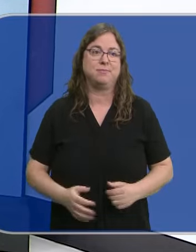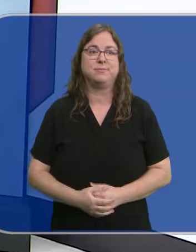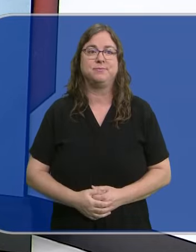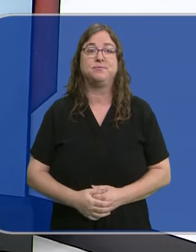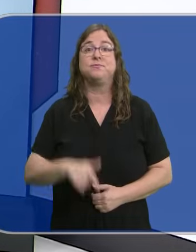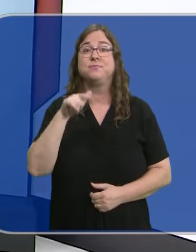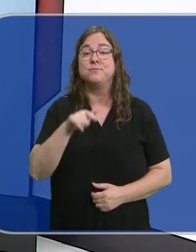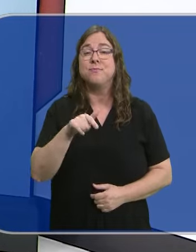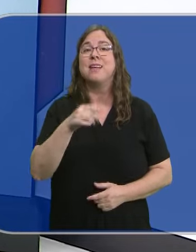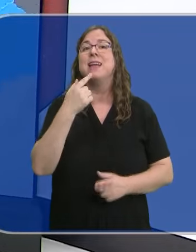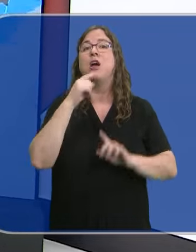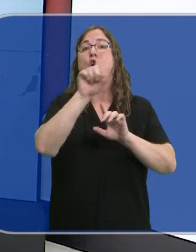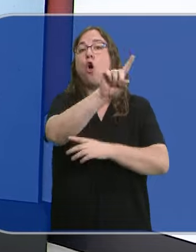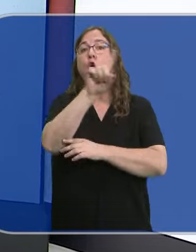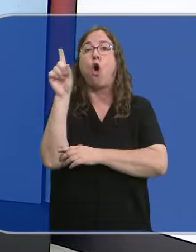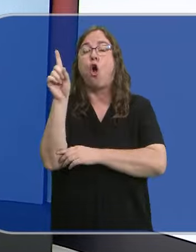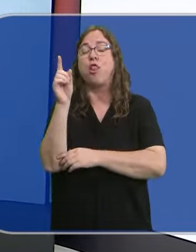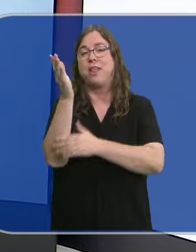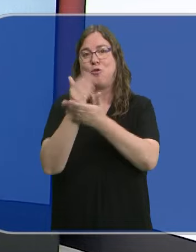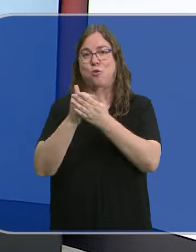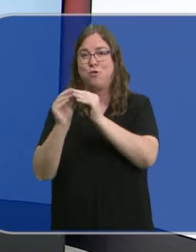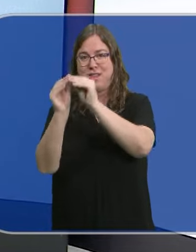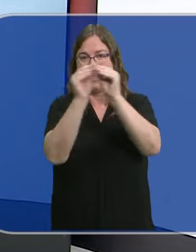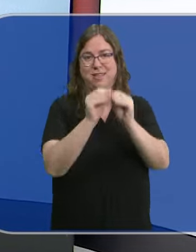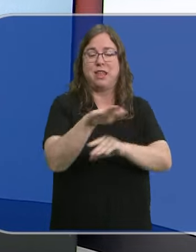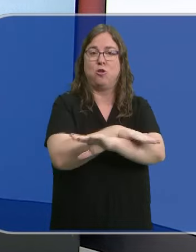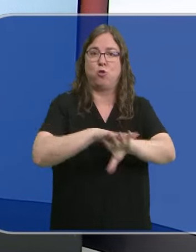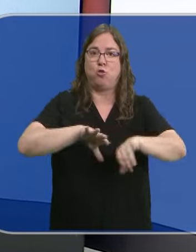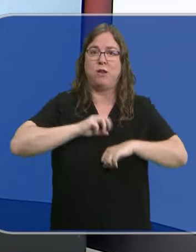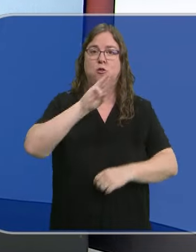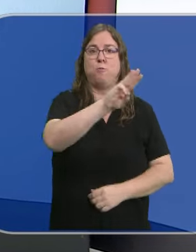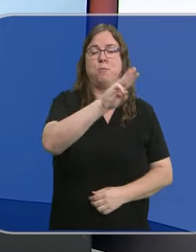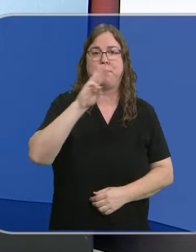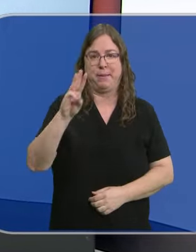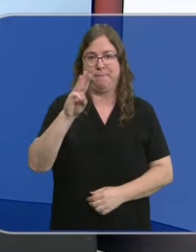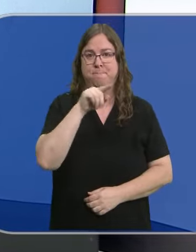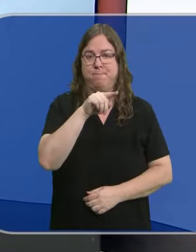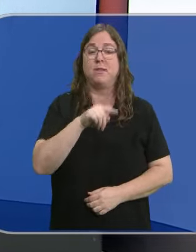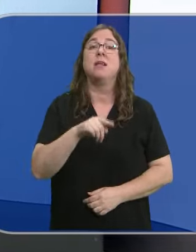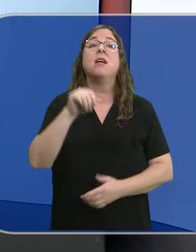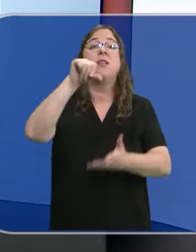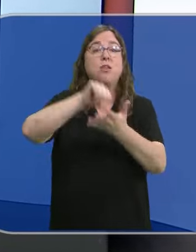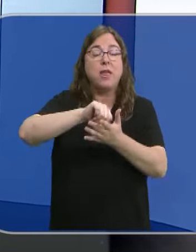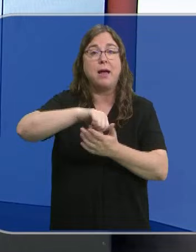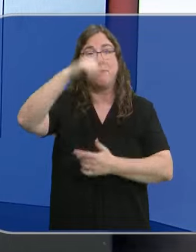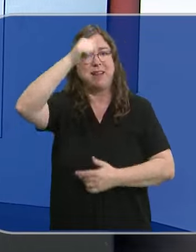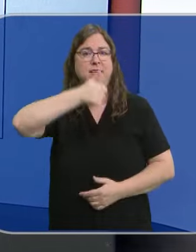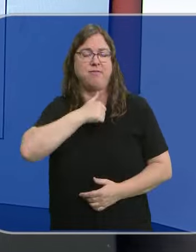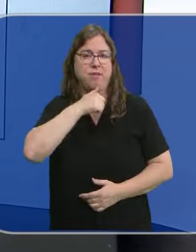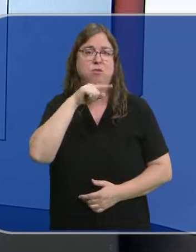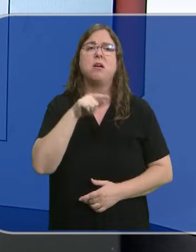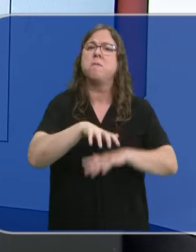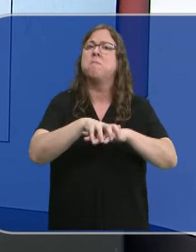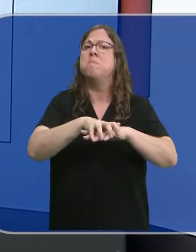Bien, pues estas que van a ver son las 11 comunidades autónomas en las que gobierna el Partido Popular. Además de las ciudades de Ceuta y Melilla, son